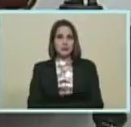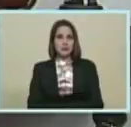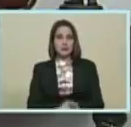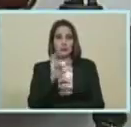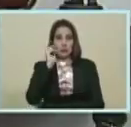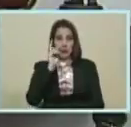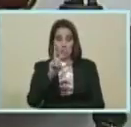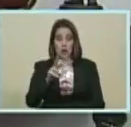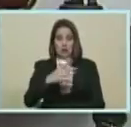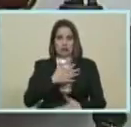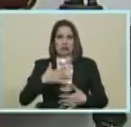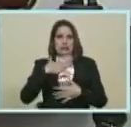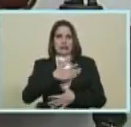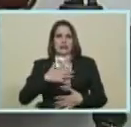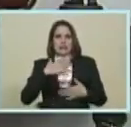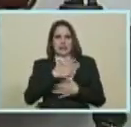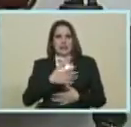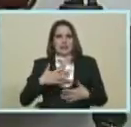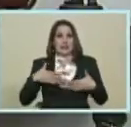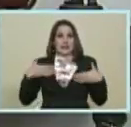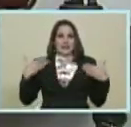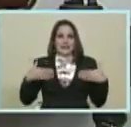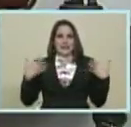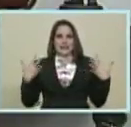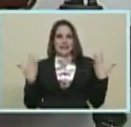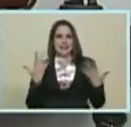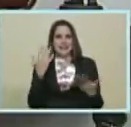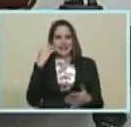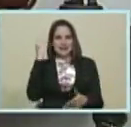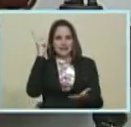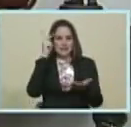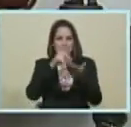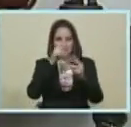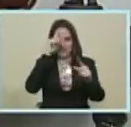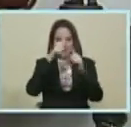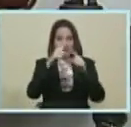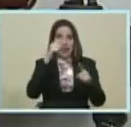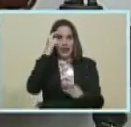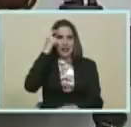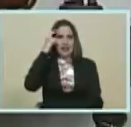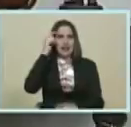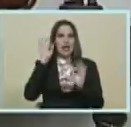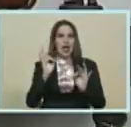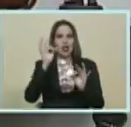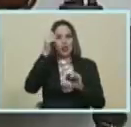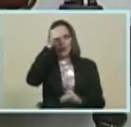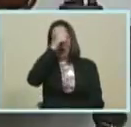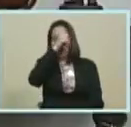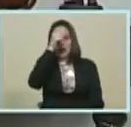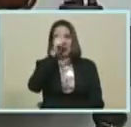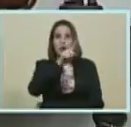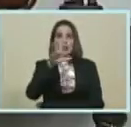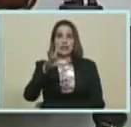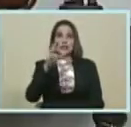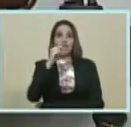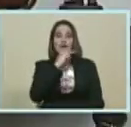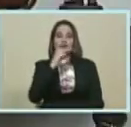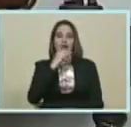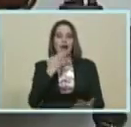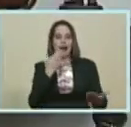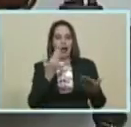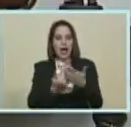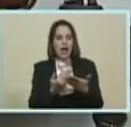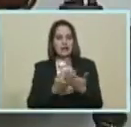elecciones... ...a uno le entra una cosa así... ...como de... ...ganas de que llegue el día... ...ya tengo ganas de que sea... ...Domingo 15 de octubre... ...gracias